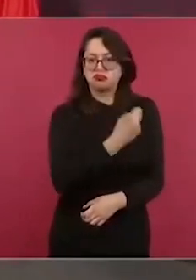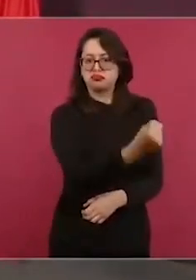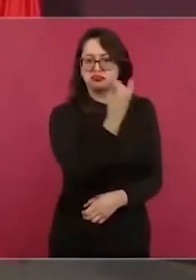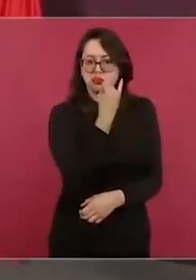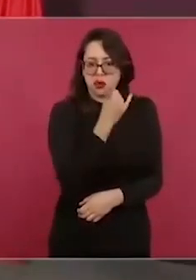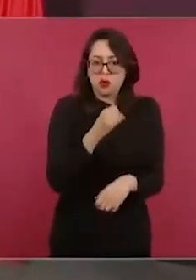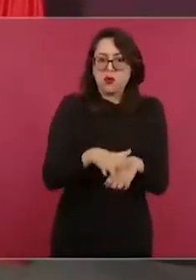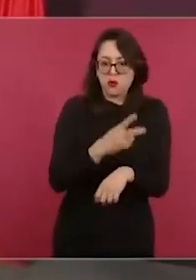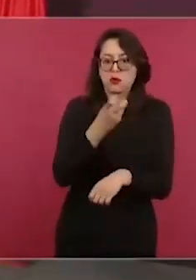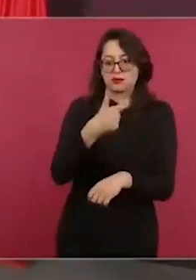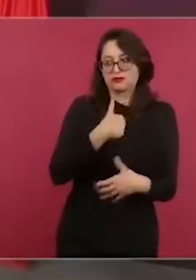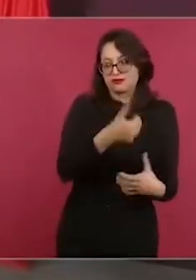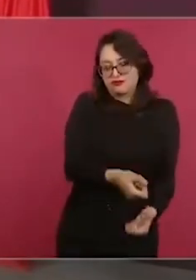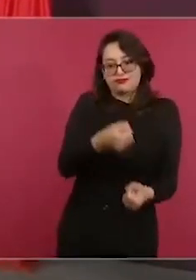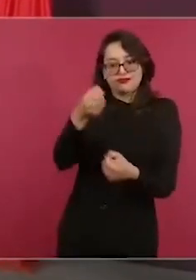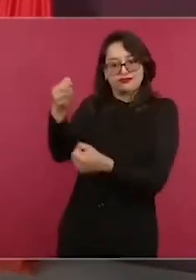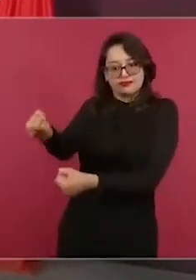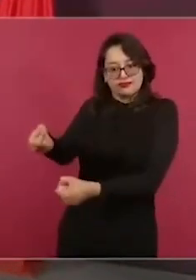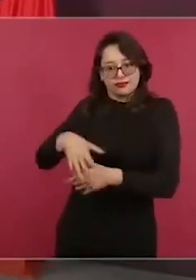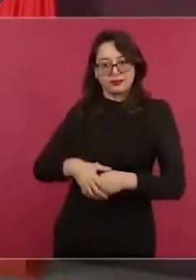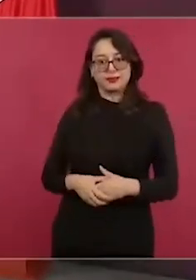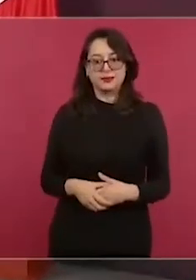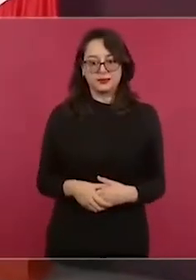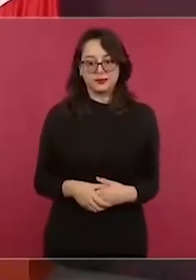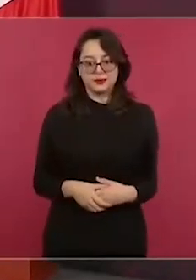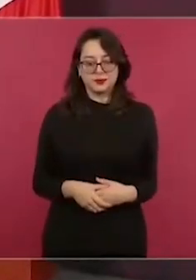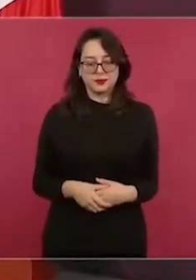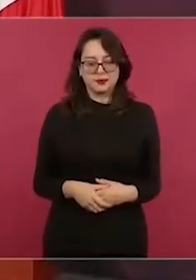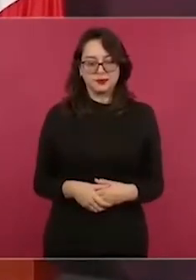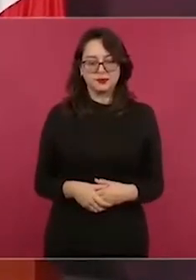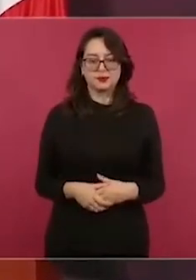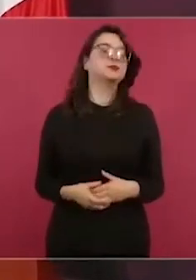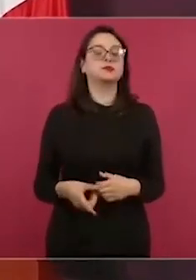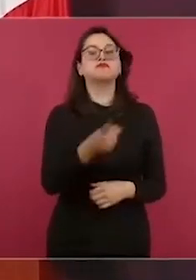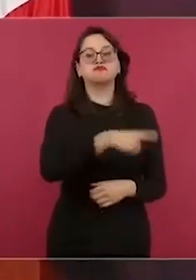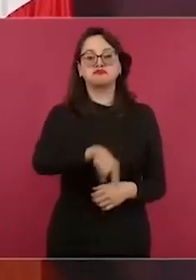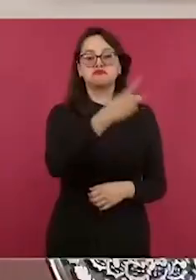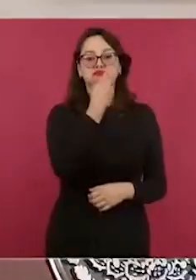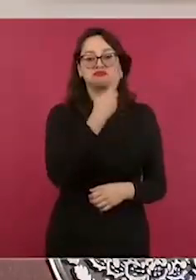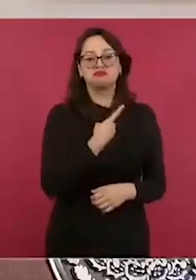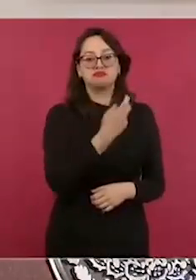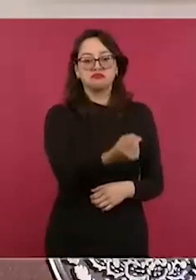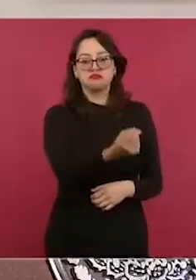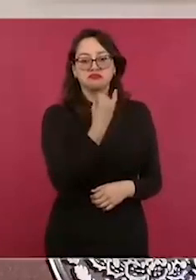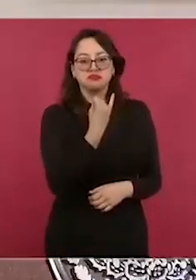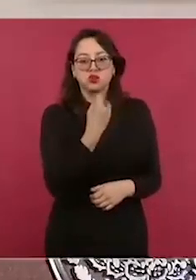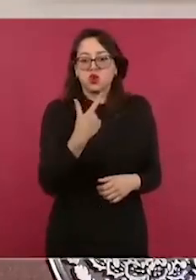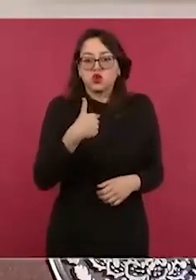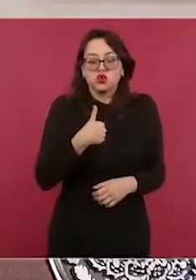dirige nuestro movimiento y me lo autorizaron, no lo mandé a hacer,